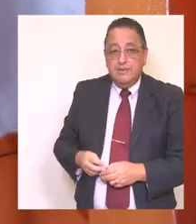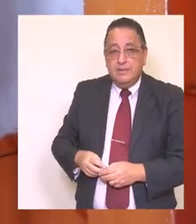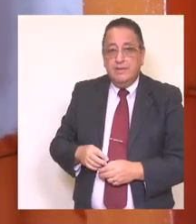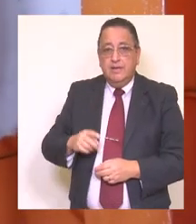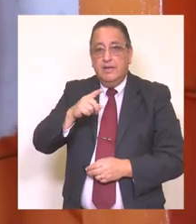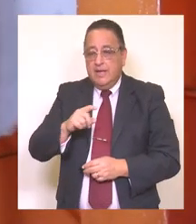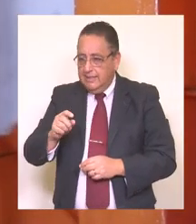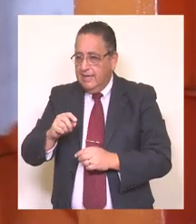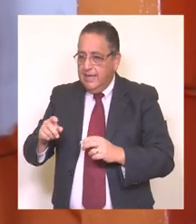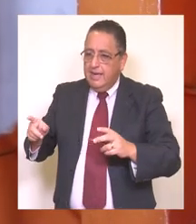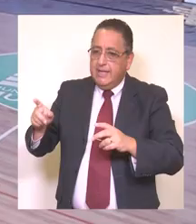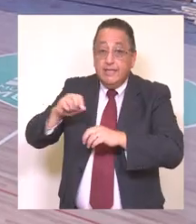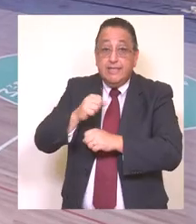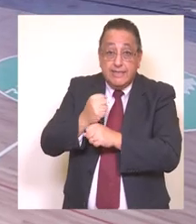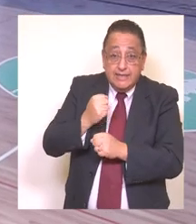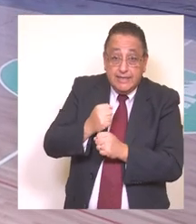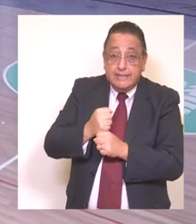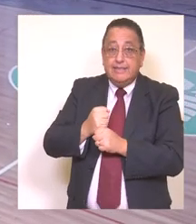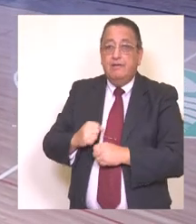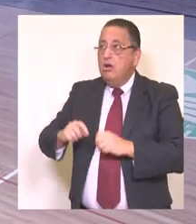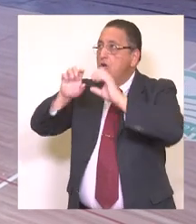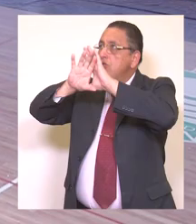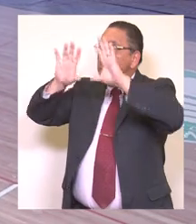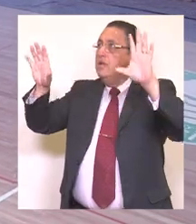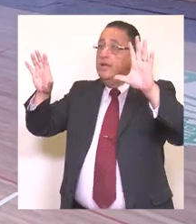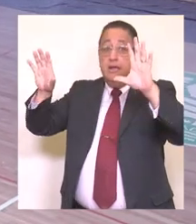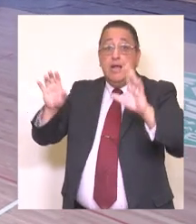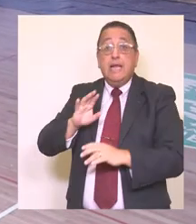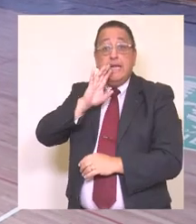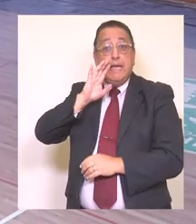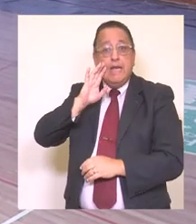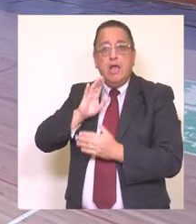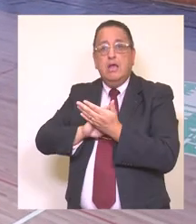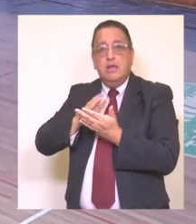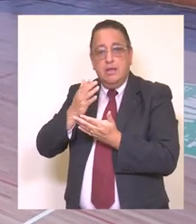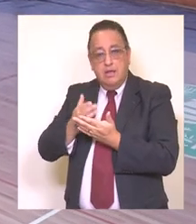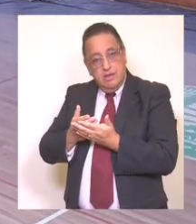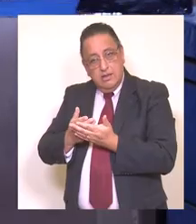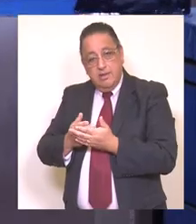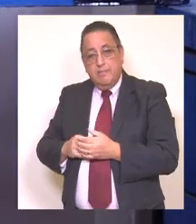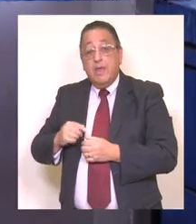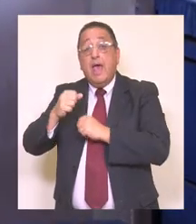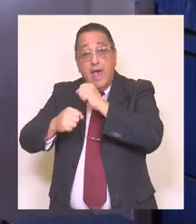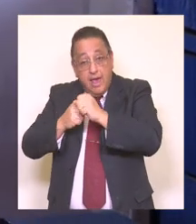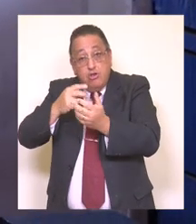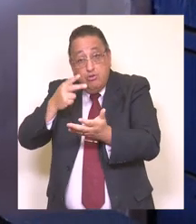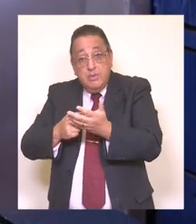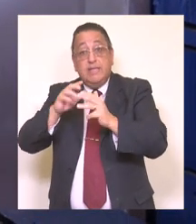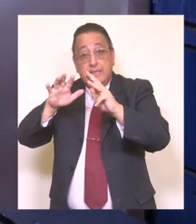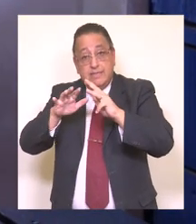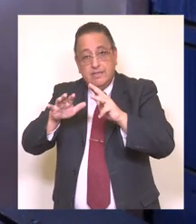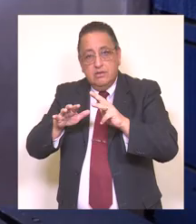y de la Oficina de Medio Ambiente. través de la primera, durante el año 2019, logramos entregar